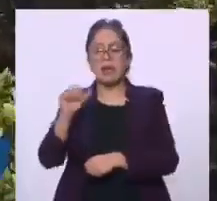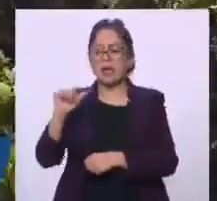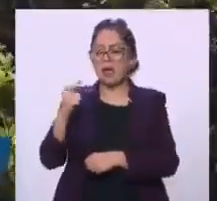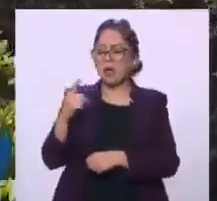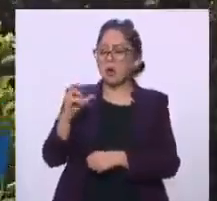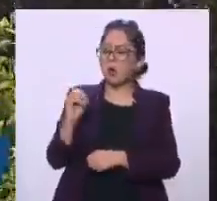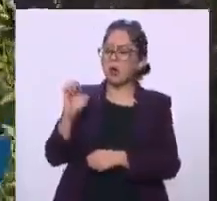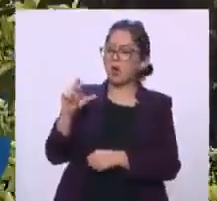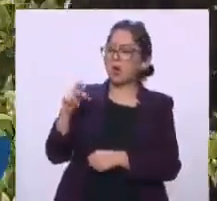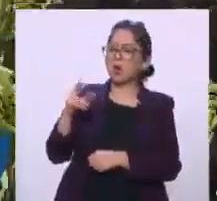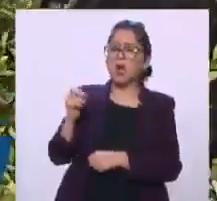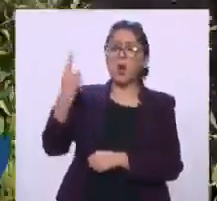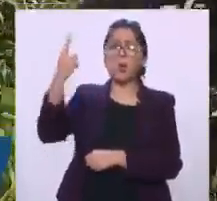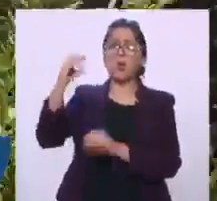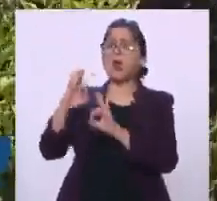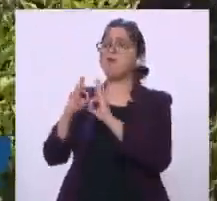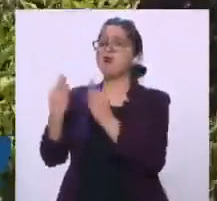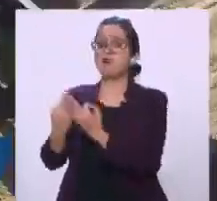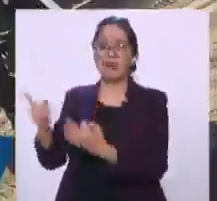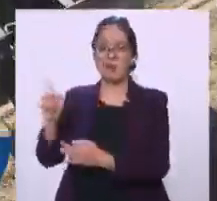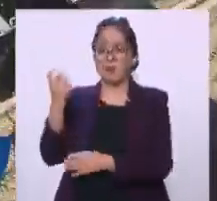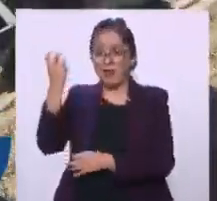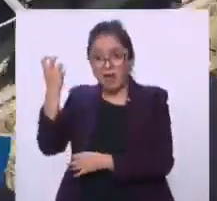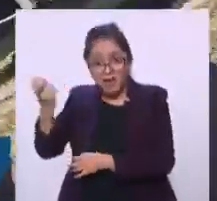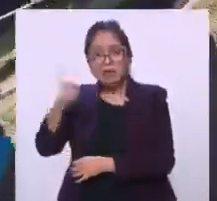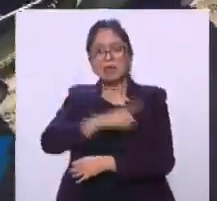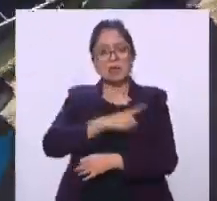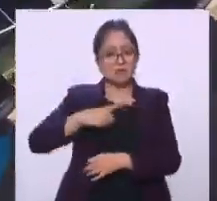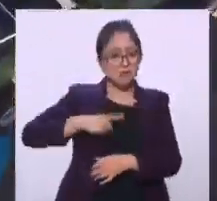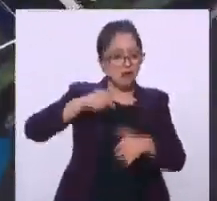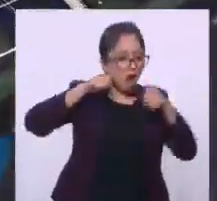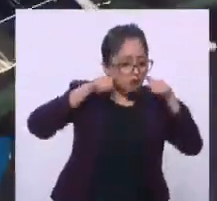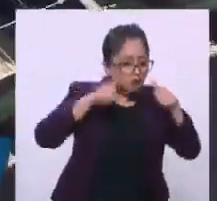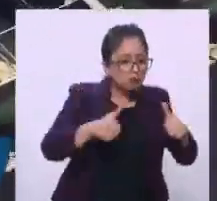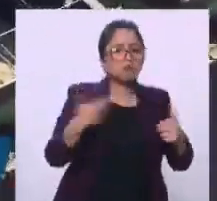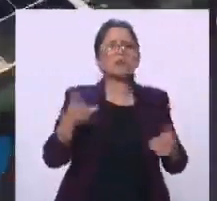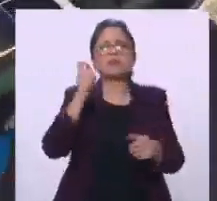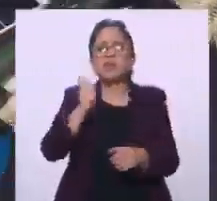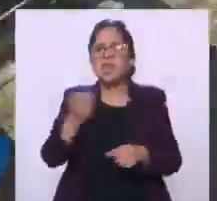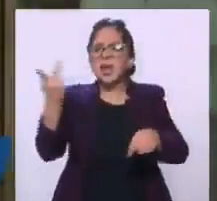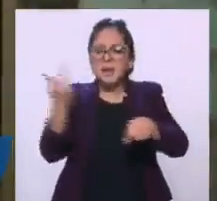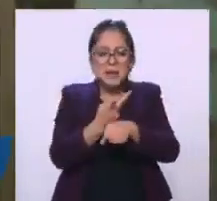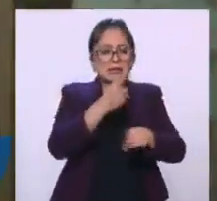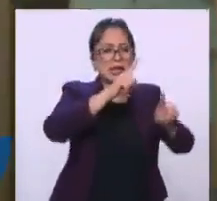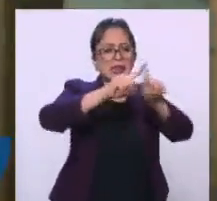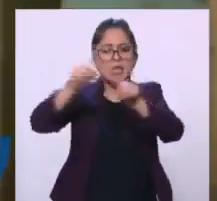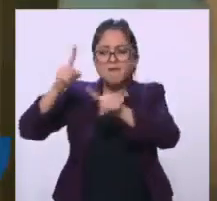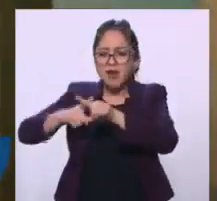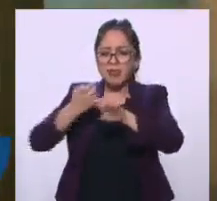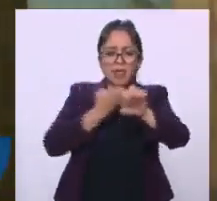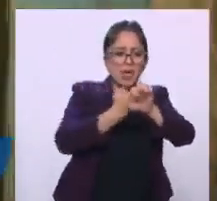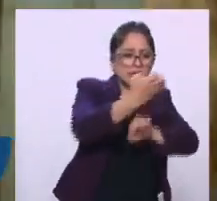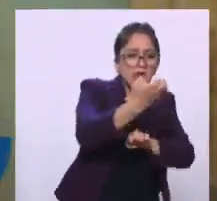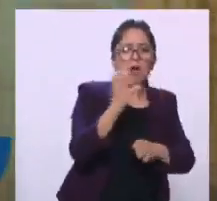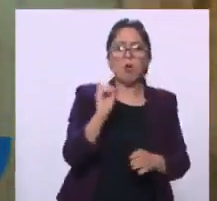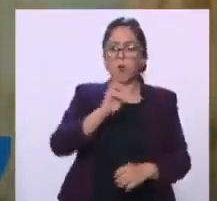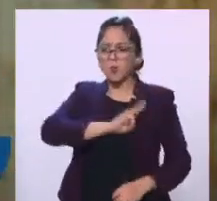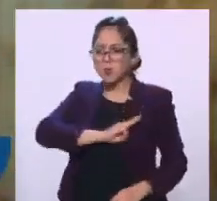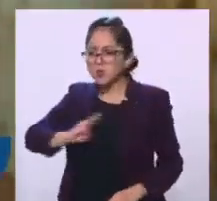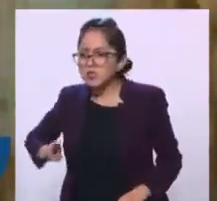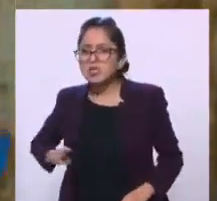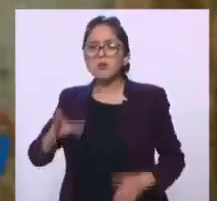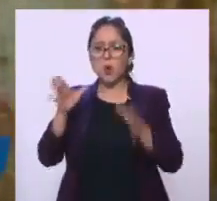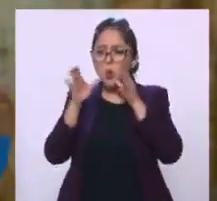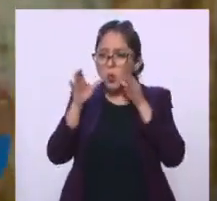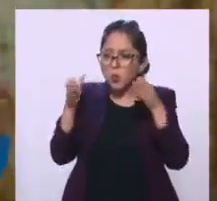no es un modelo, sino que también tenemos que tomar en cuenta qué tenemos en una región, en un municipio, en una comunidad o en un